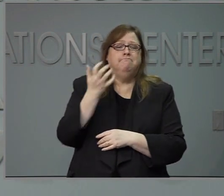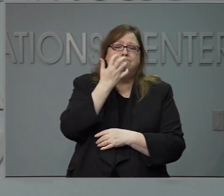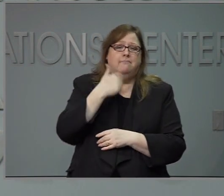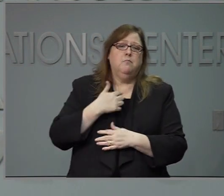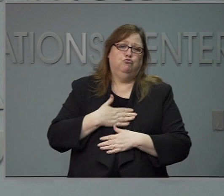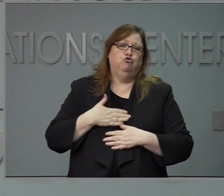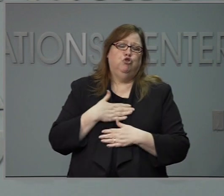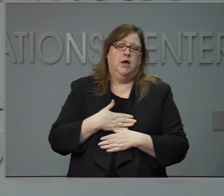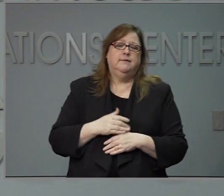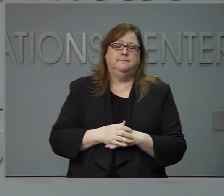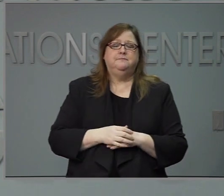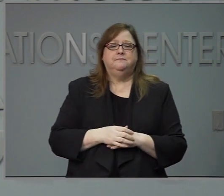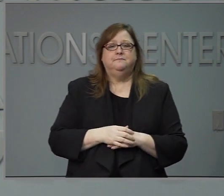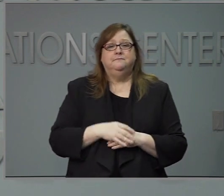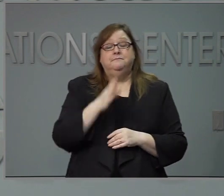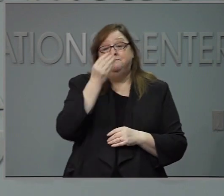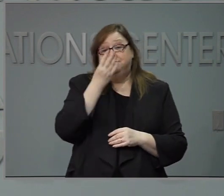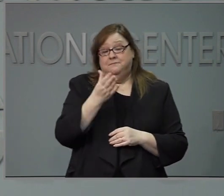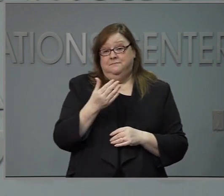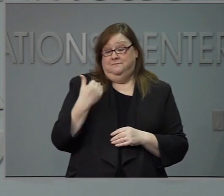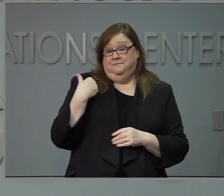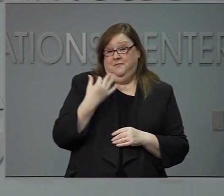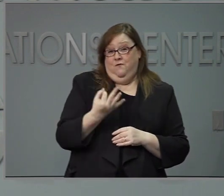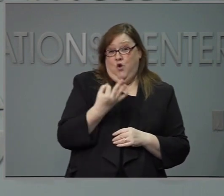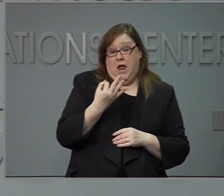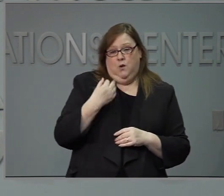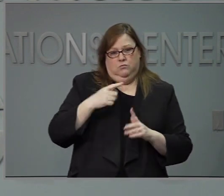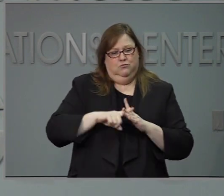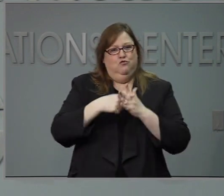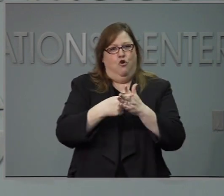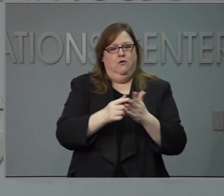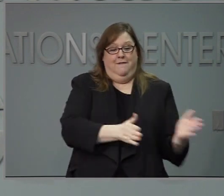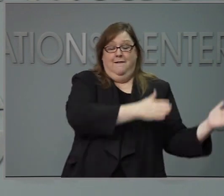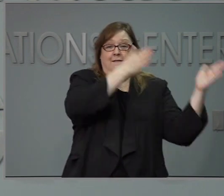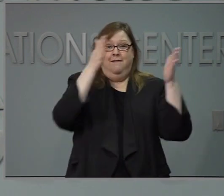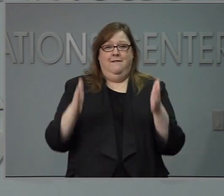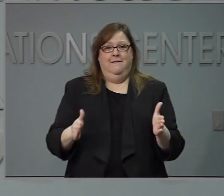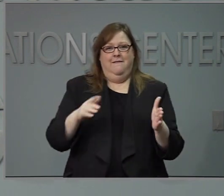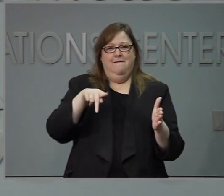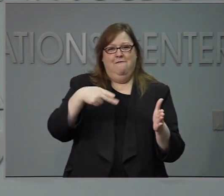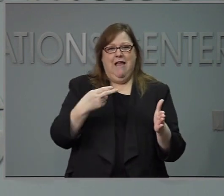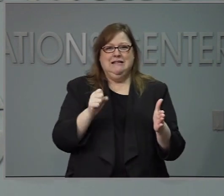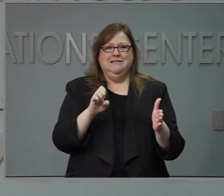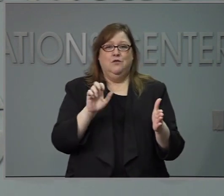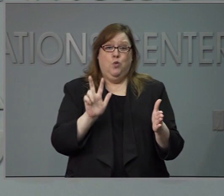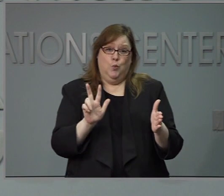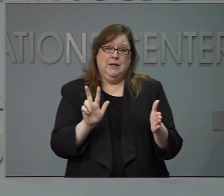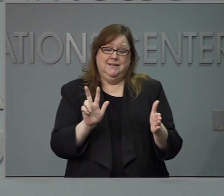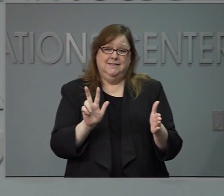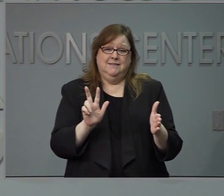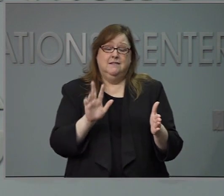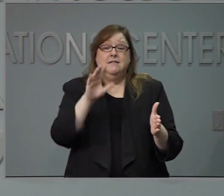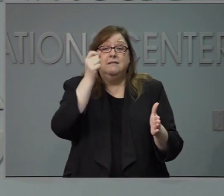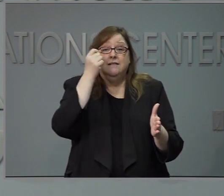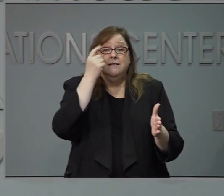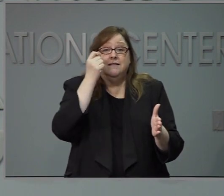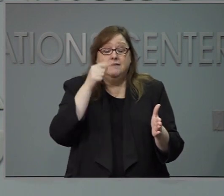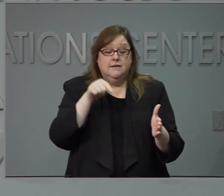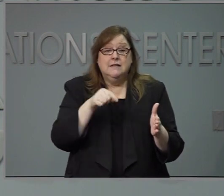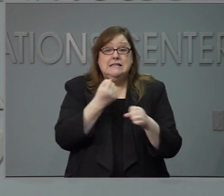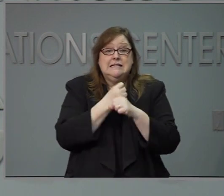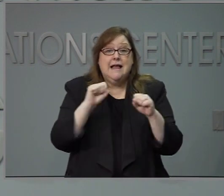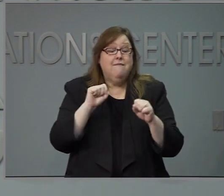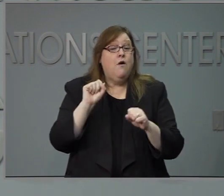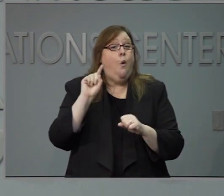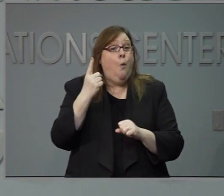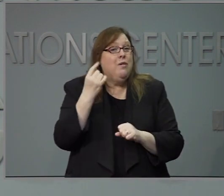liberación de restricciones. Sin embargo, esta fase sólo funciona si aceptamos que cualquier reunión de personas conlleva el riesgo